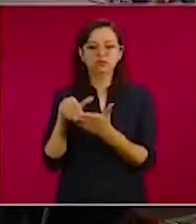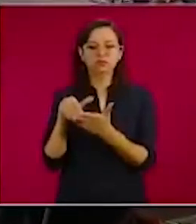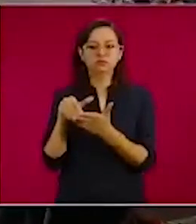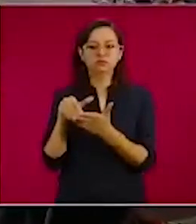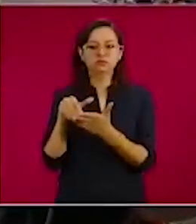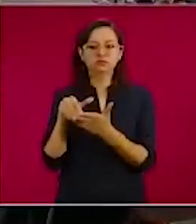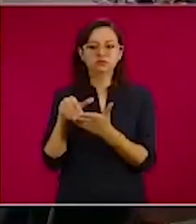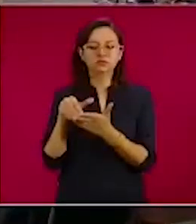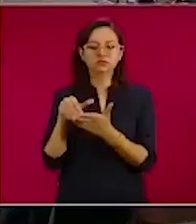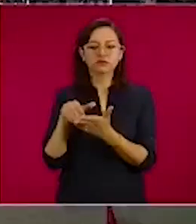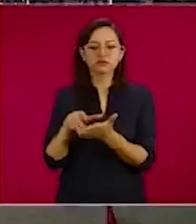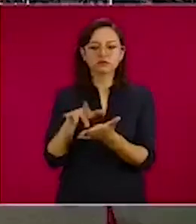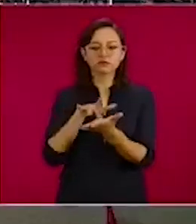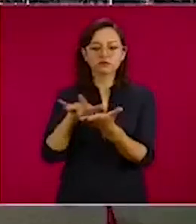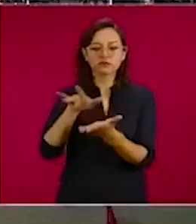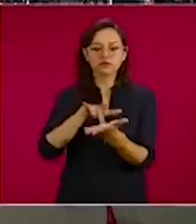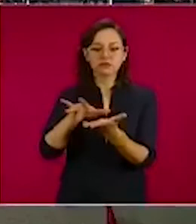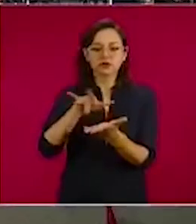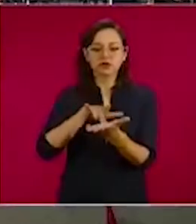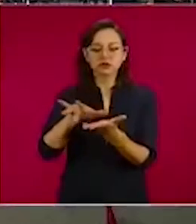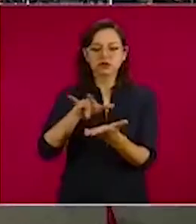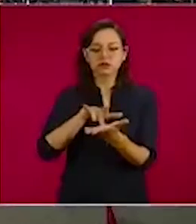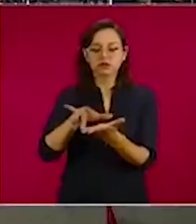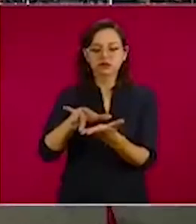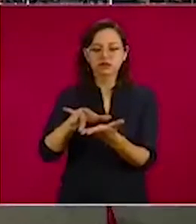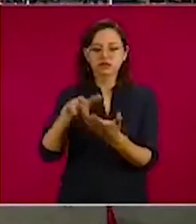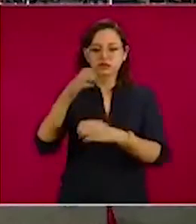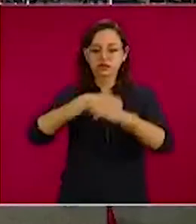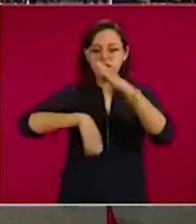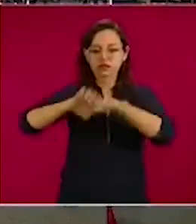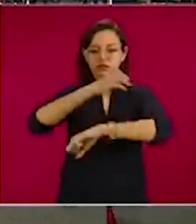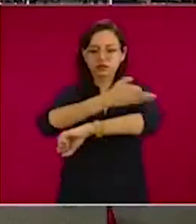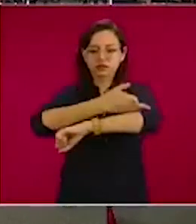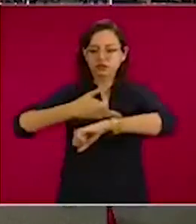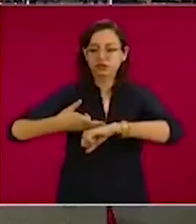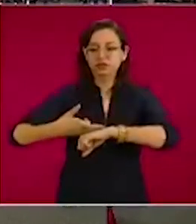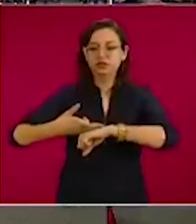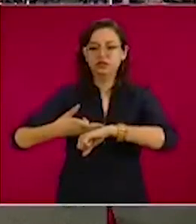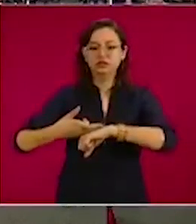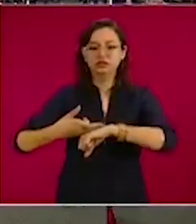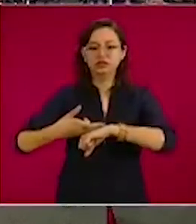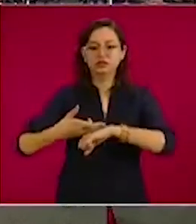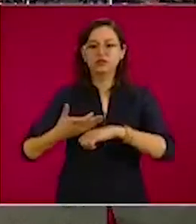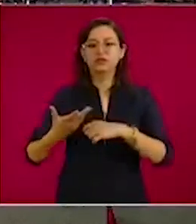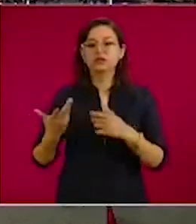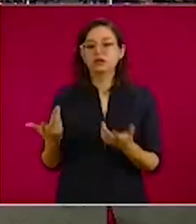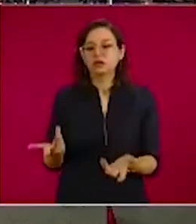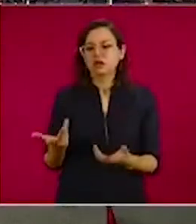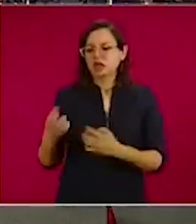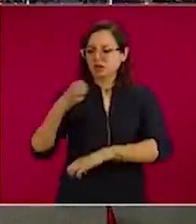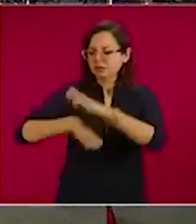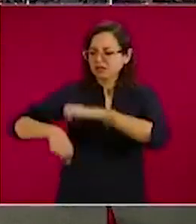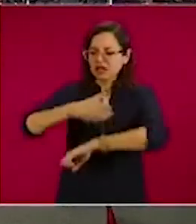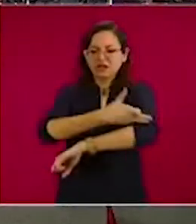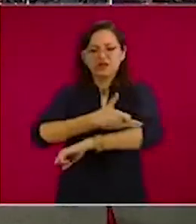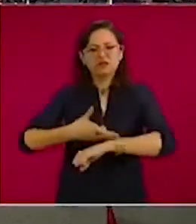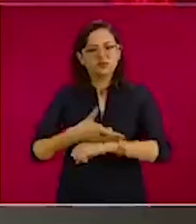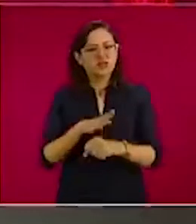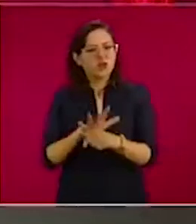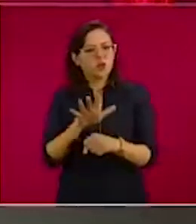que corresponderán a 25 mil pesos para cada beneficiario, dio a conocer este jueves Graciela Márquez, titular de la dependencia.